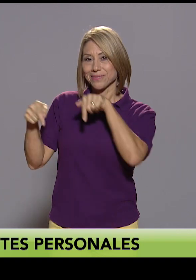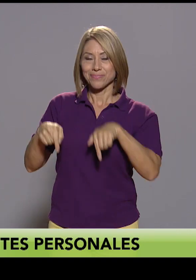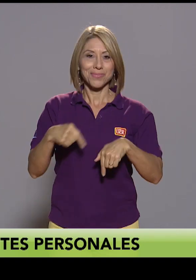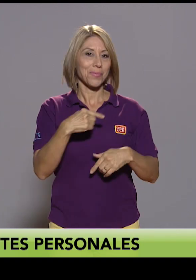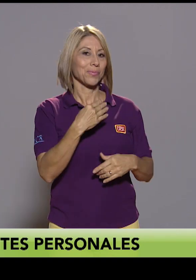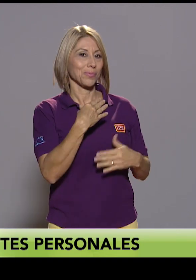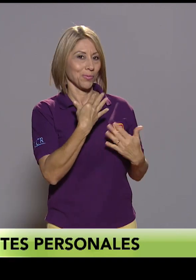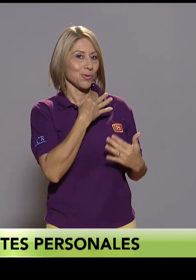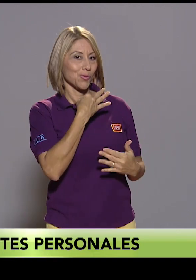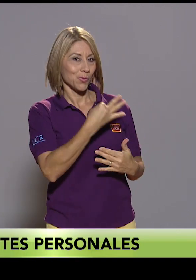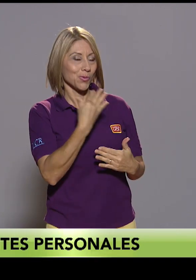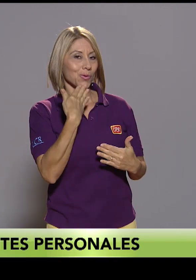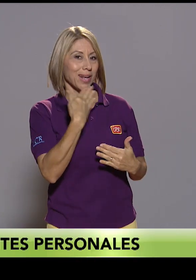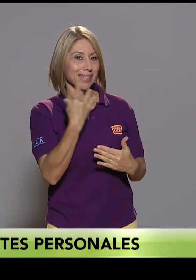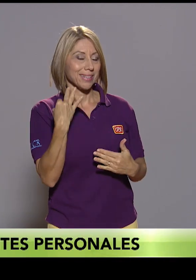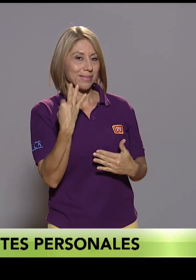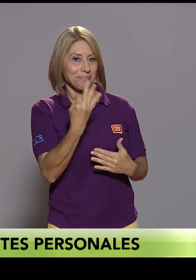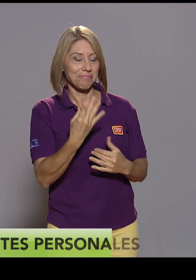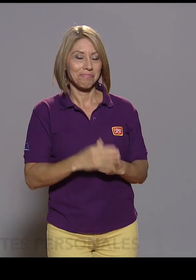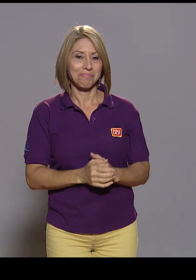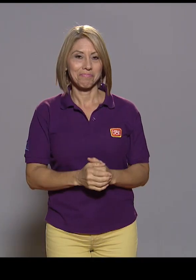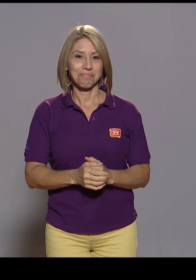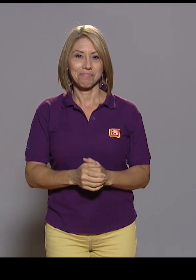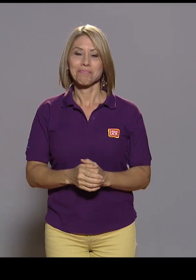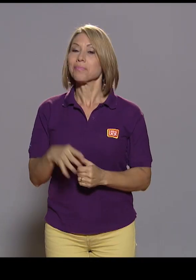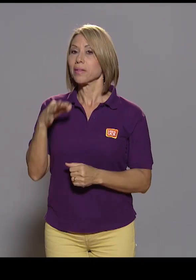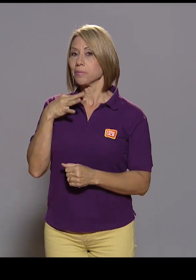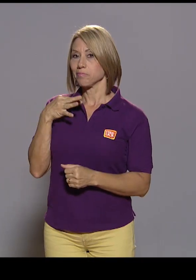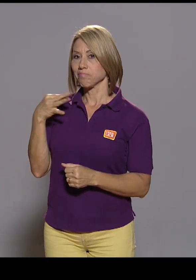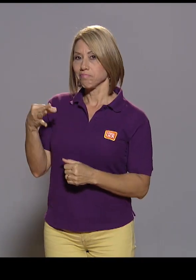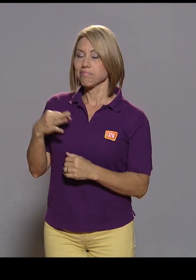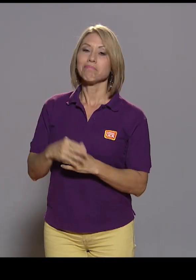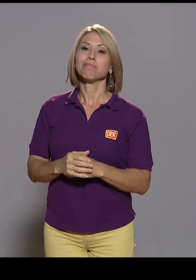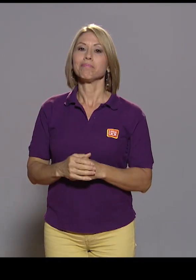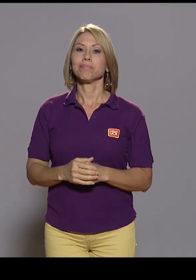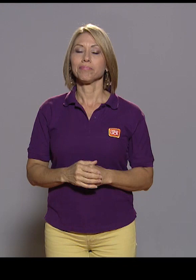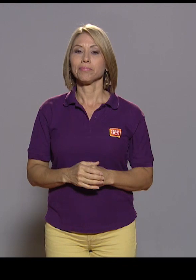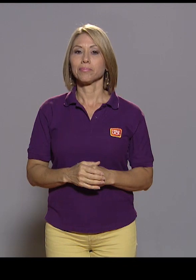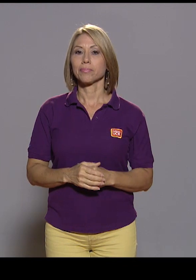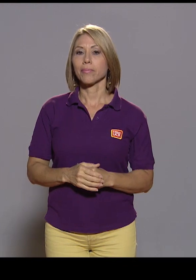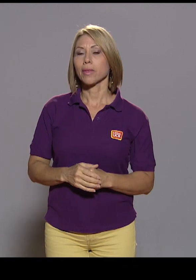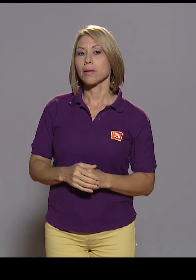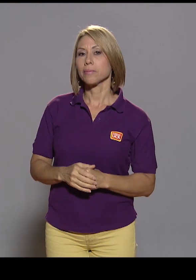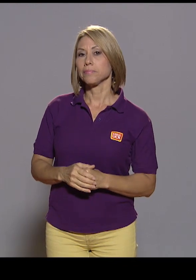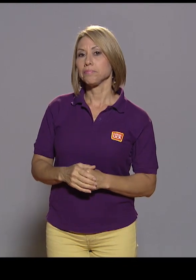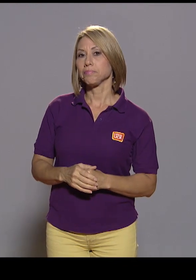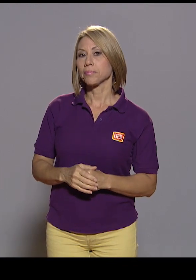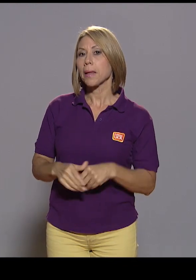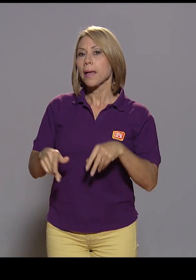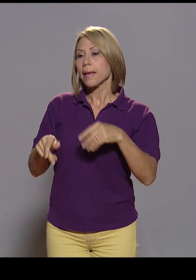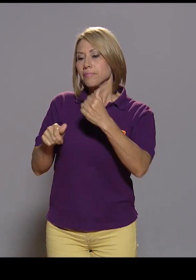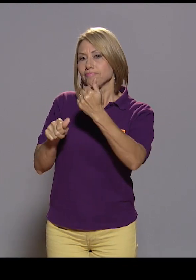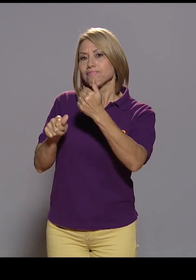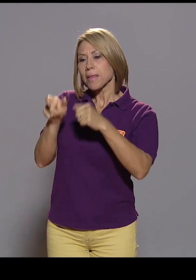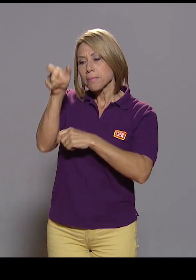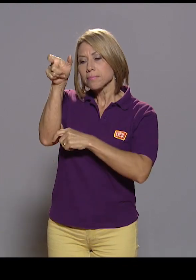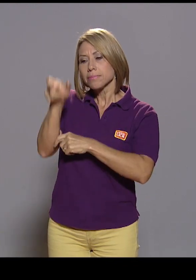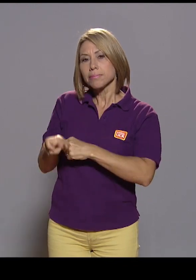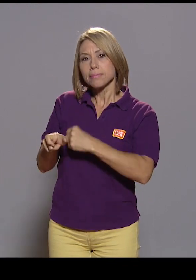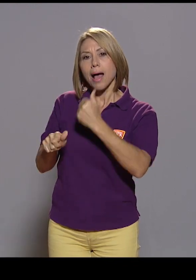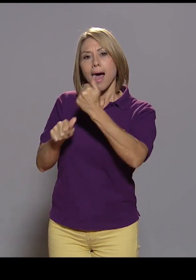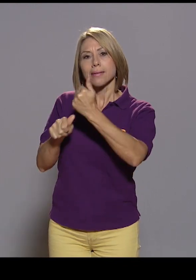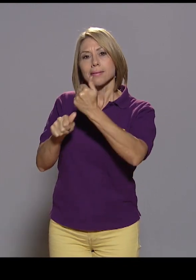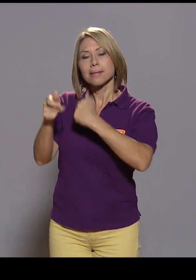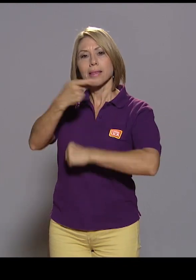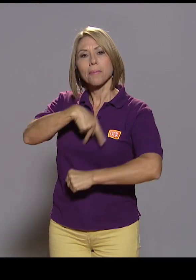Muchísimas gracias por la invitación. Con mucho gusto. Para comenzar, ¿quién es un asistente personal,